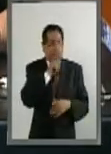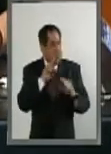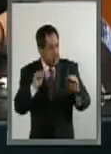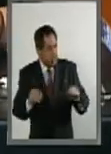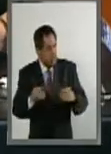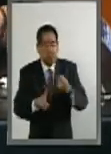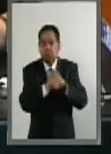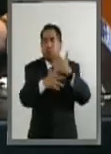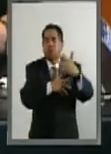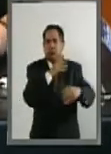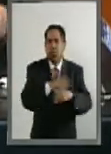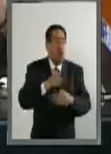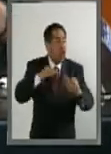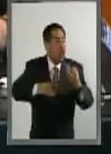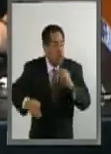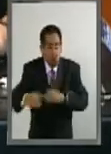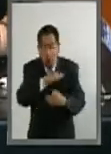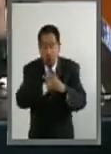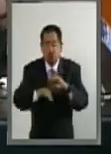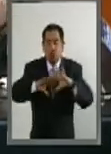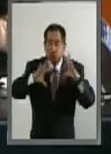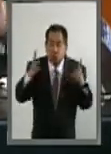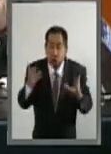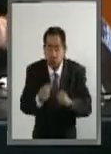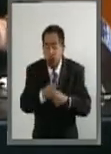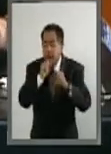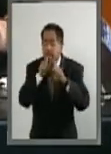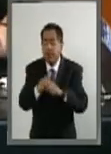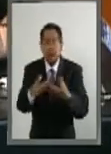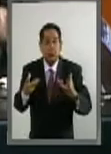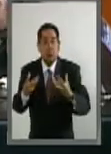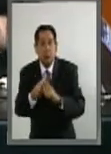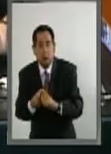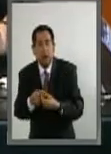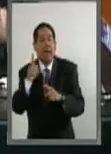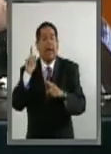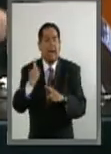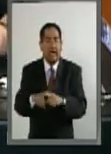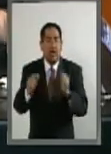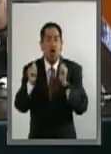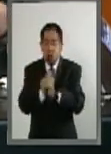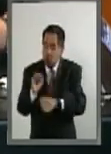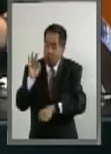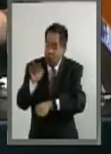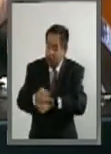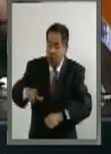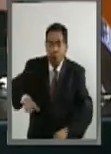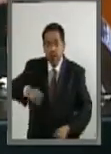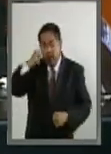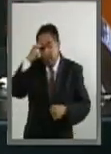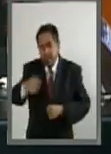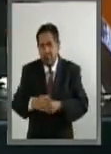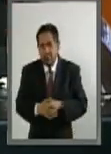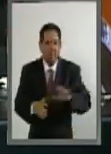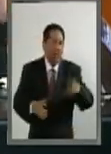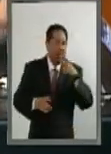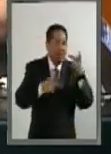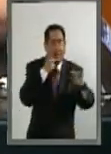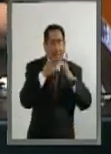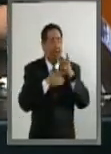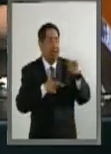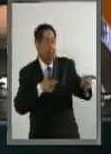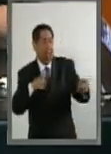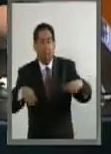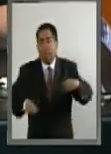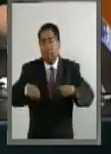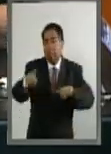Y es hora de que todos nos pongamos del mismo lado y es del lado del Estado mexicano. Dejémonos de echar las culpas,